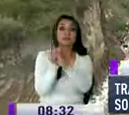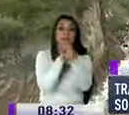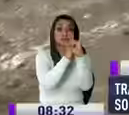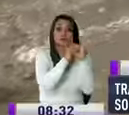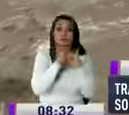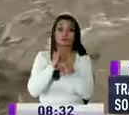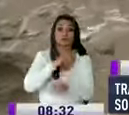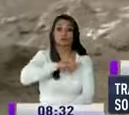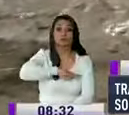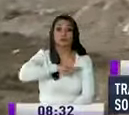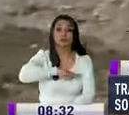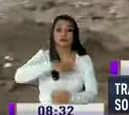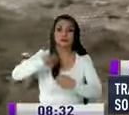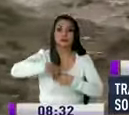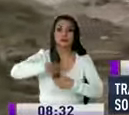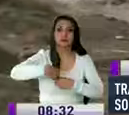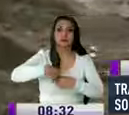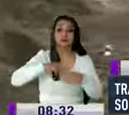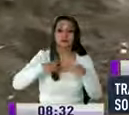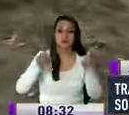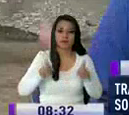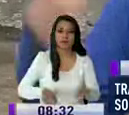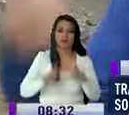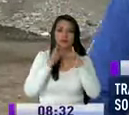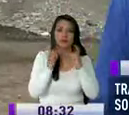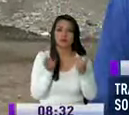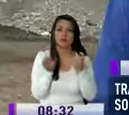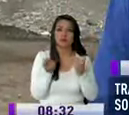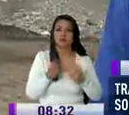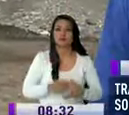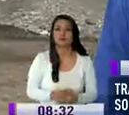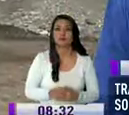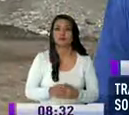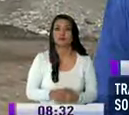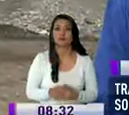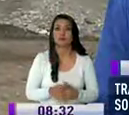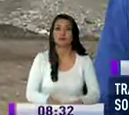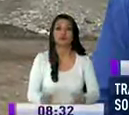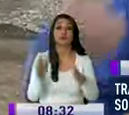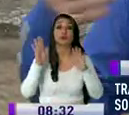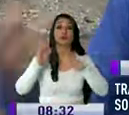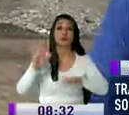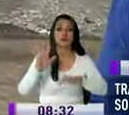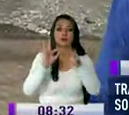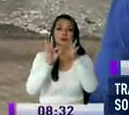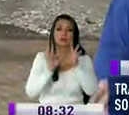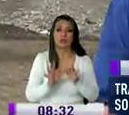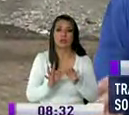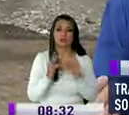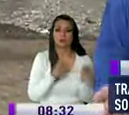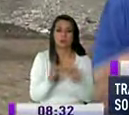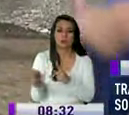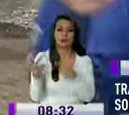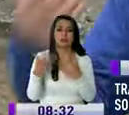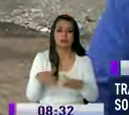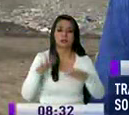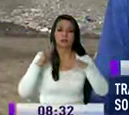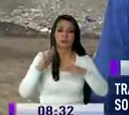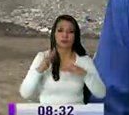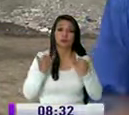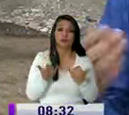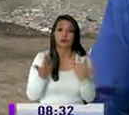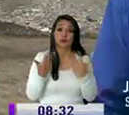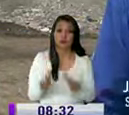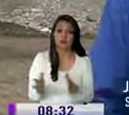en la obra que deberá constantemente ser monitoreada un compromiso de mantenimiento también permanente está contemplado y sobre todo estamos